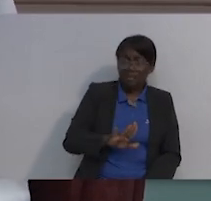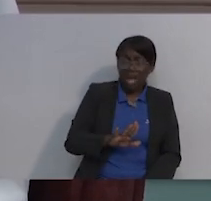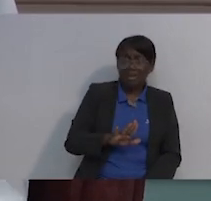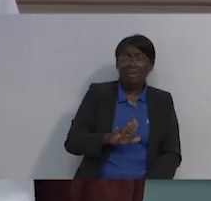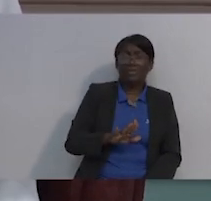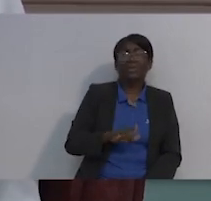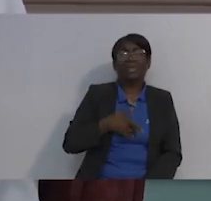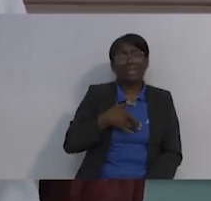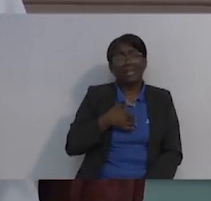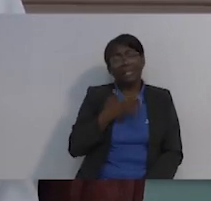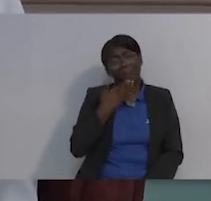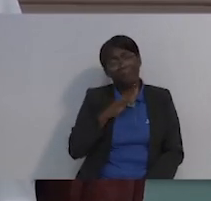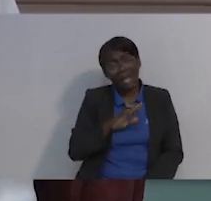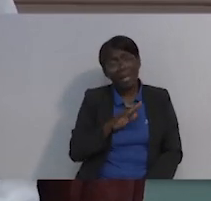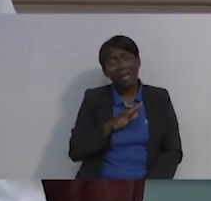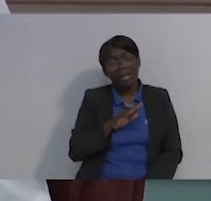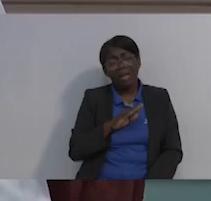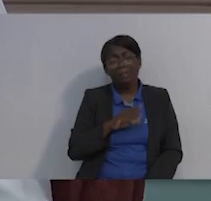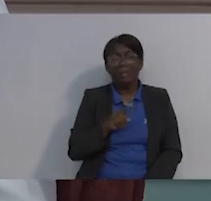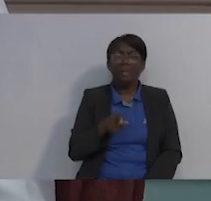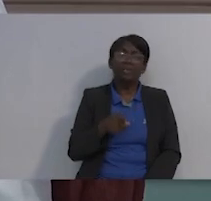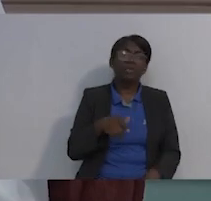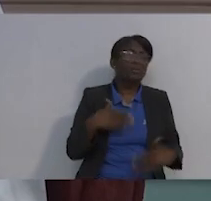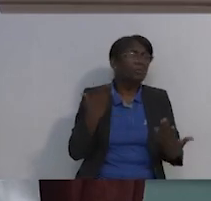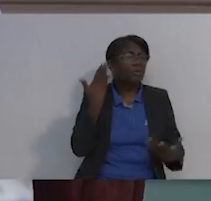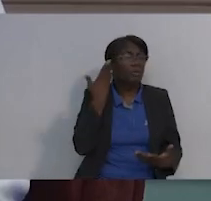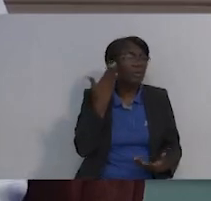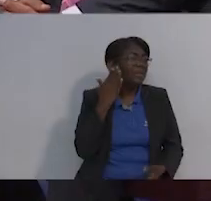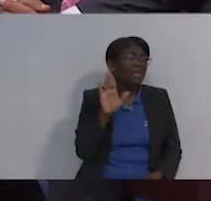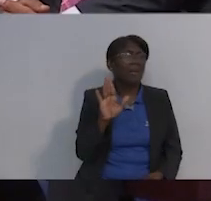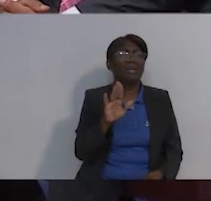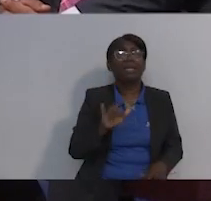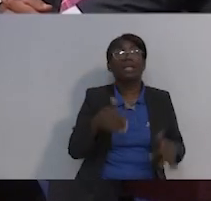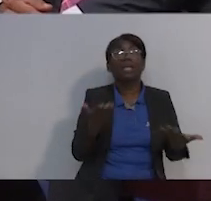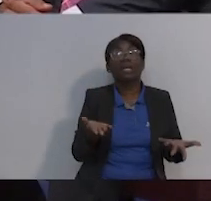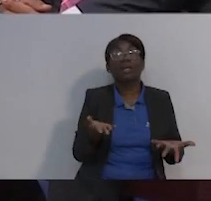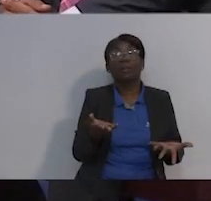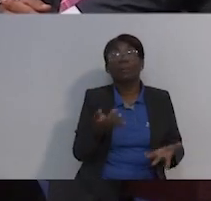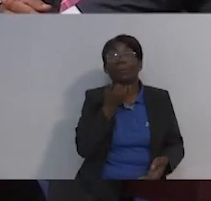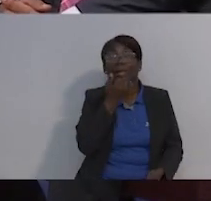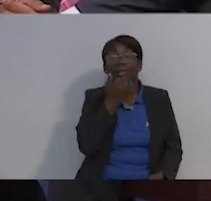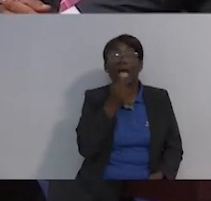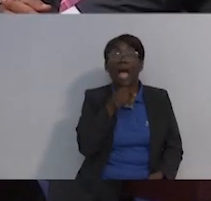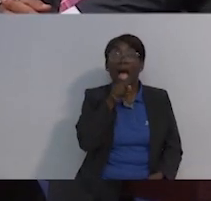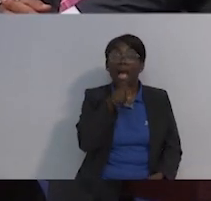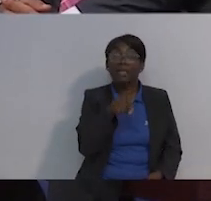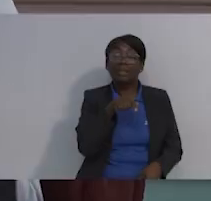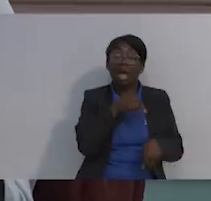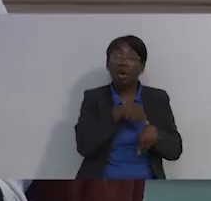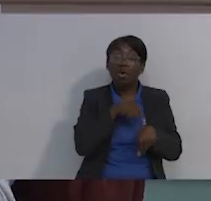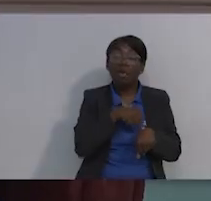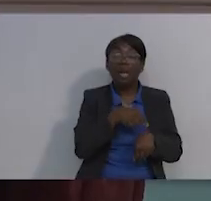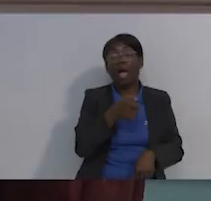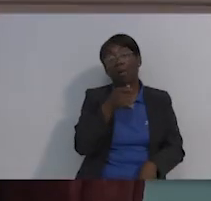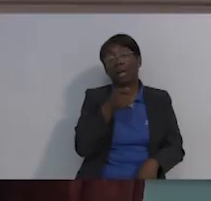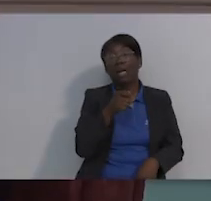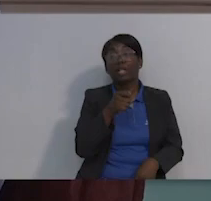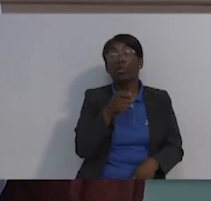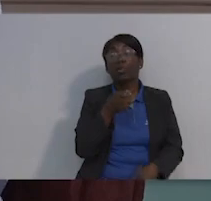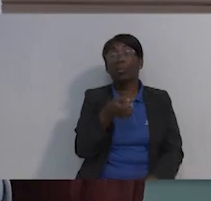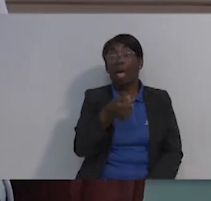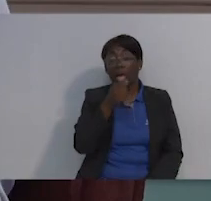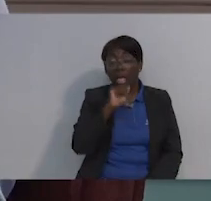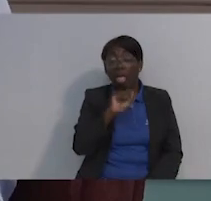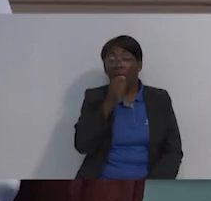algo helado. Te vas a comer una paleta, te vas a comer un juguito congelado, vas a chupar hielo, lo que tú